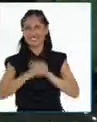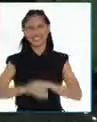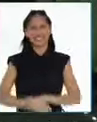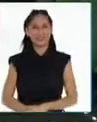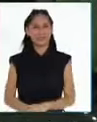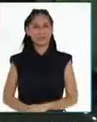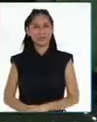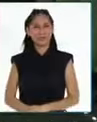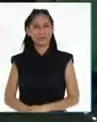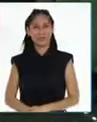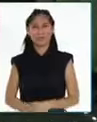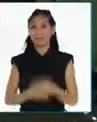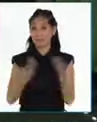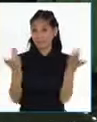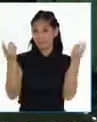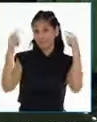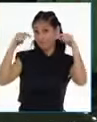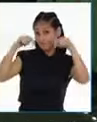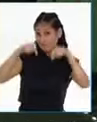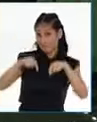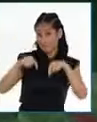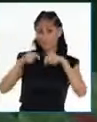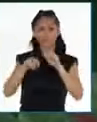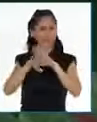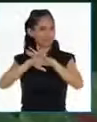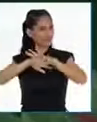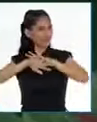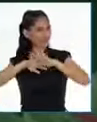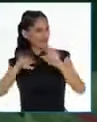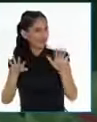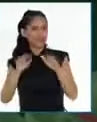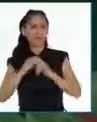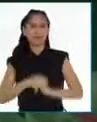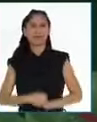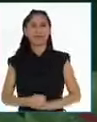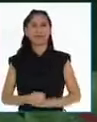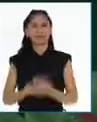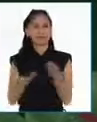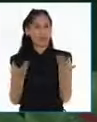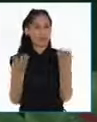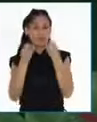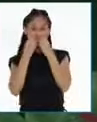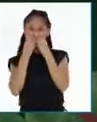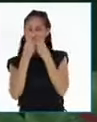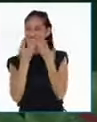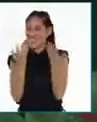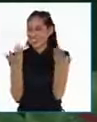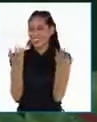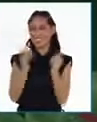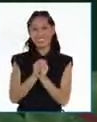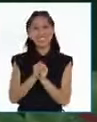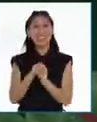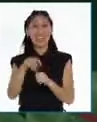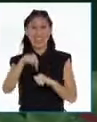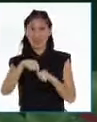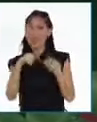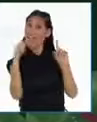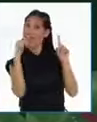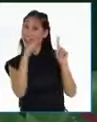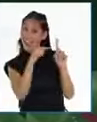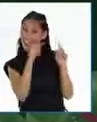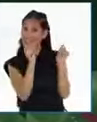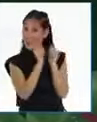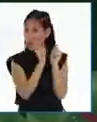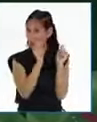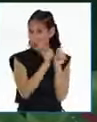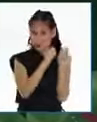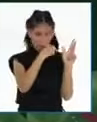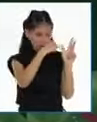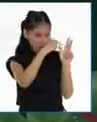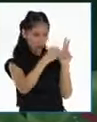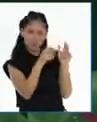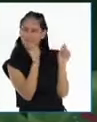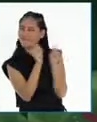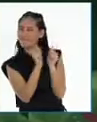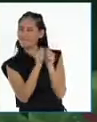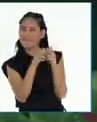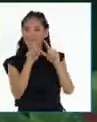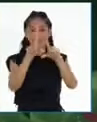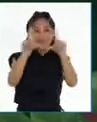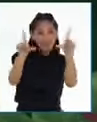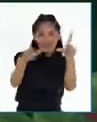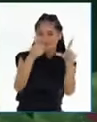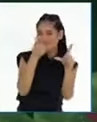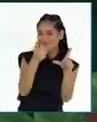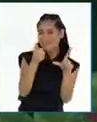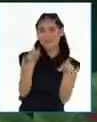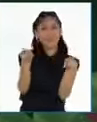Esto ha sido todo por el día de hoy. ¡Qué divertido ha sido acompañar a Edwin y Yari María en esta primera aventura! Y